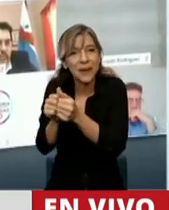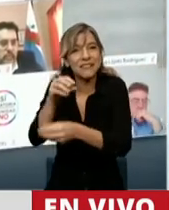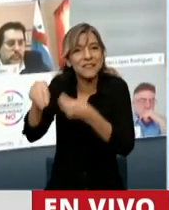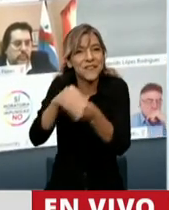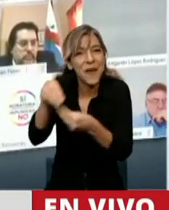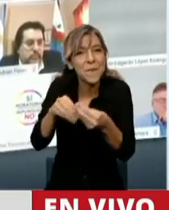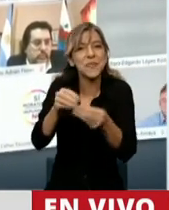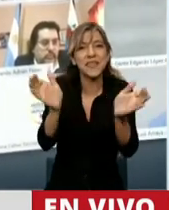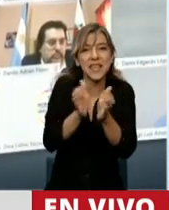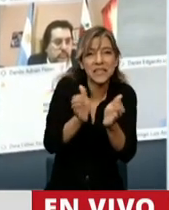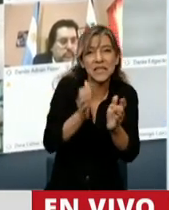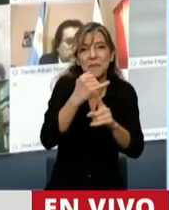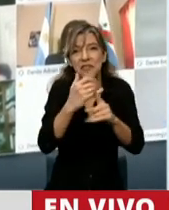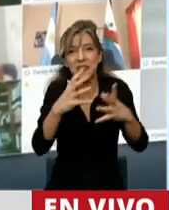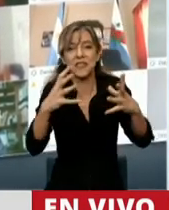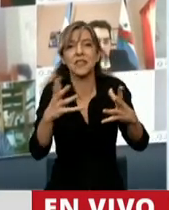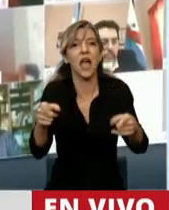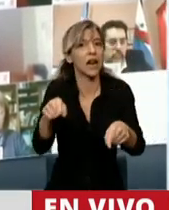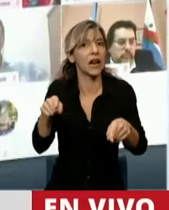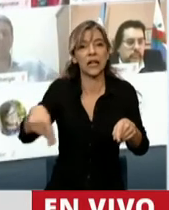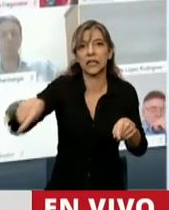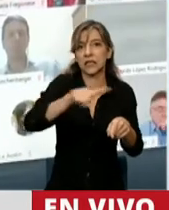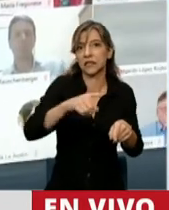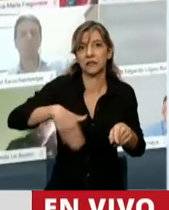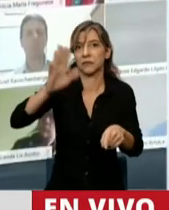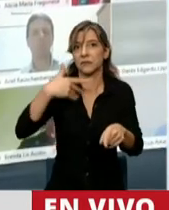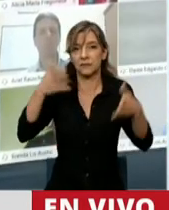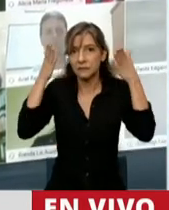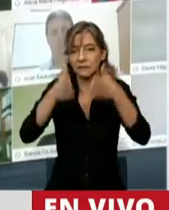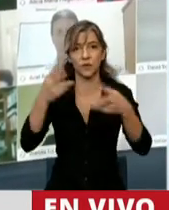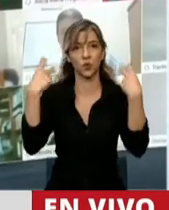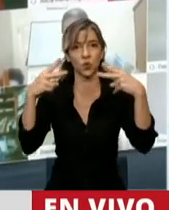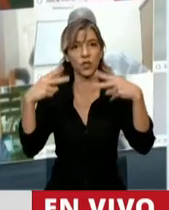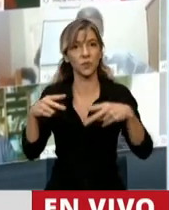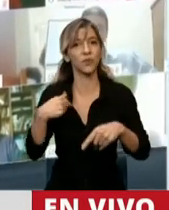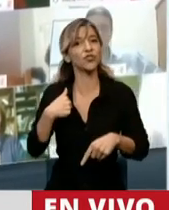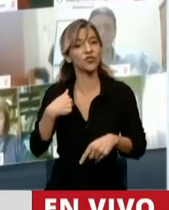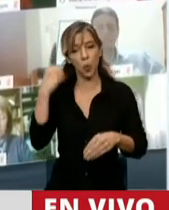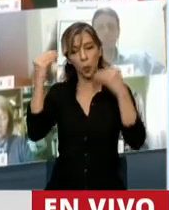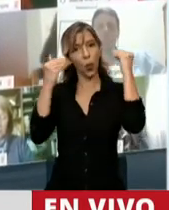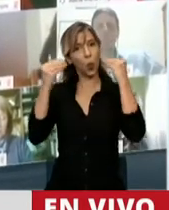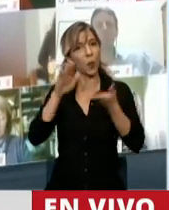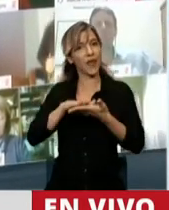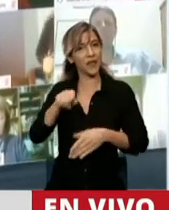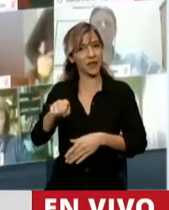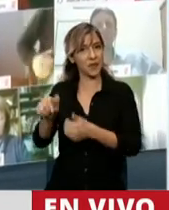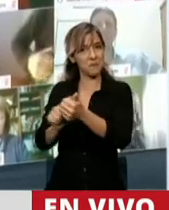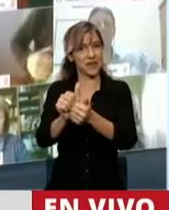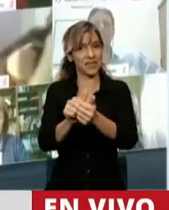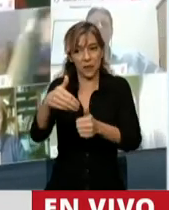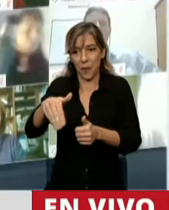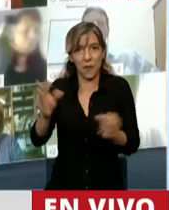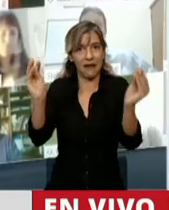lo llevan adelante. Y es sobre ese riesgo de quiebras sobre los que nos queremos ocupar y estar cerca.